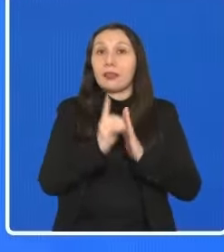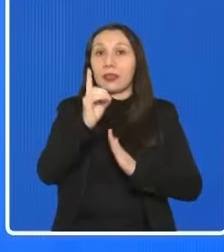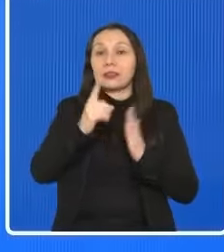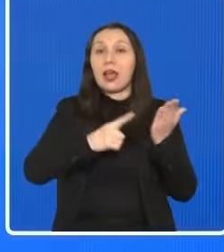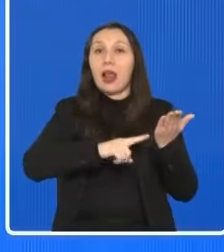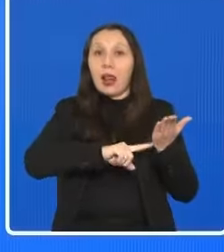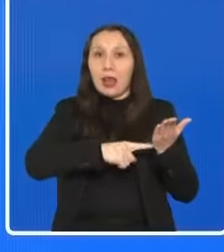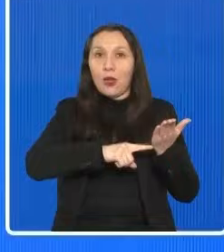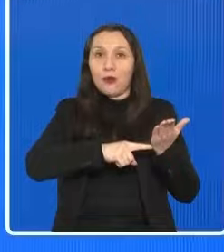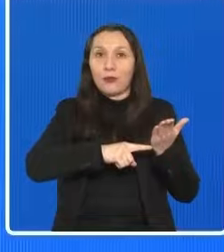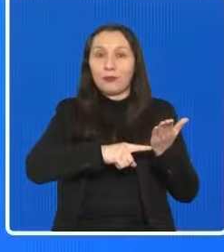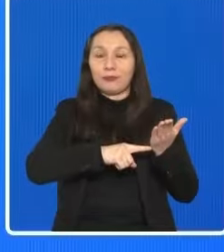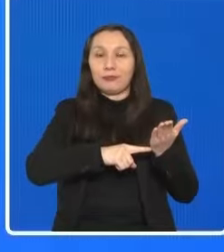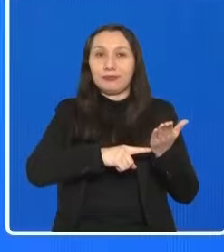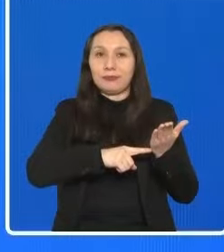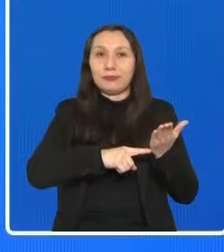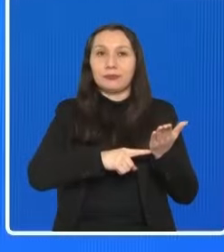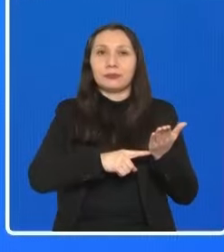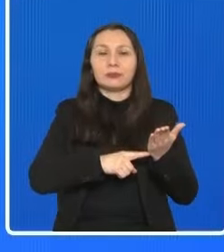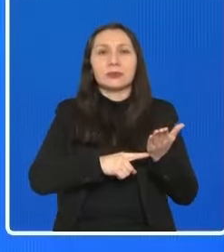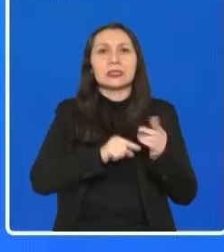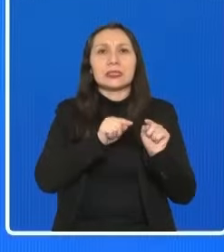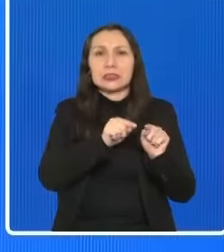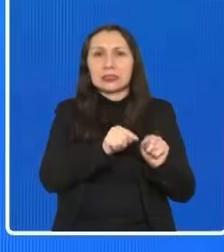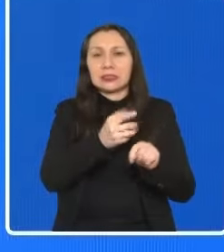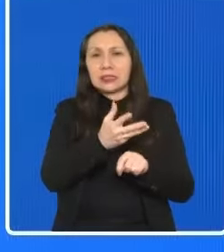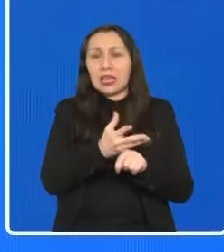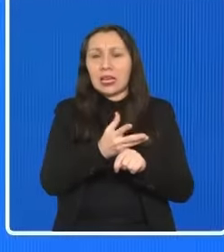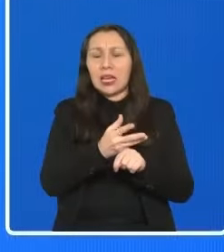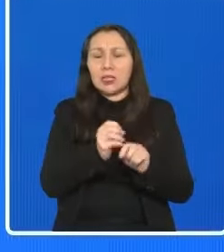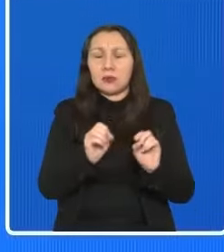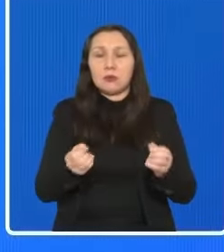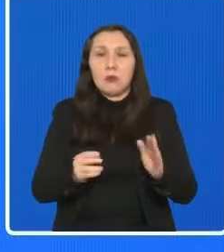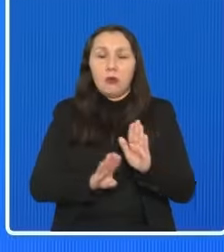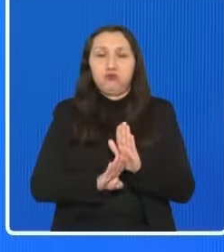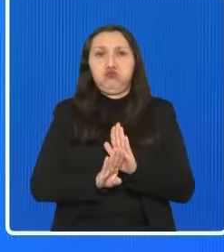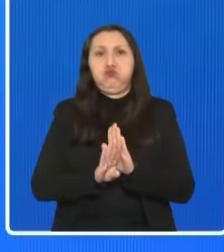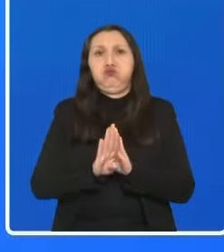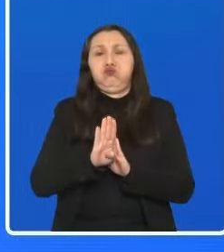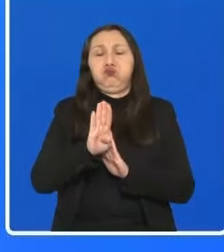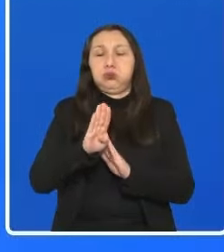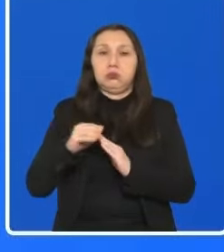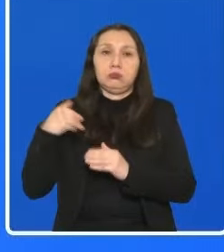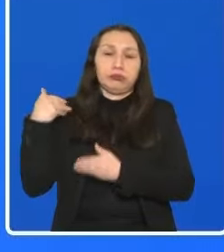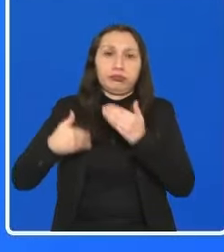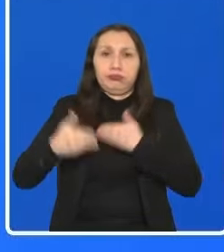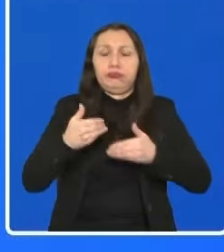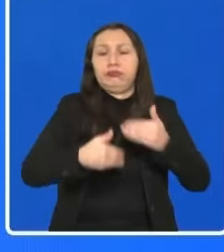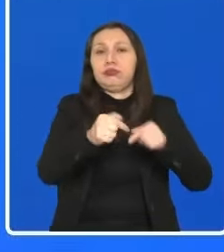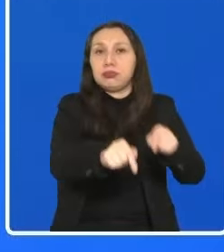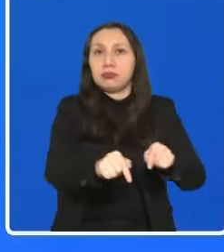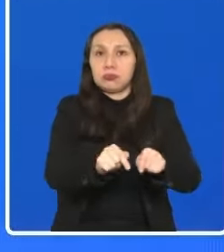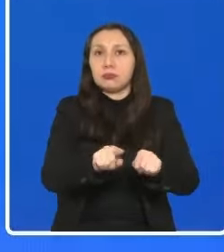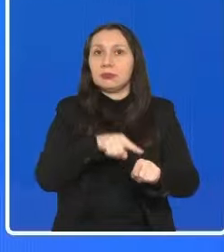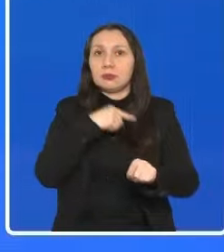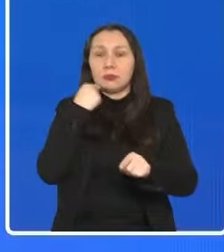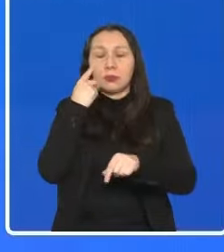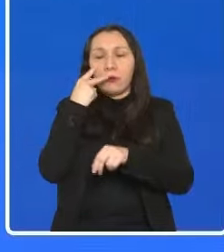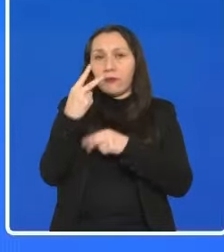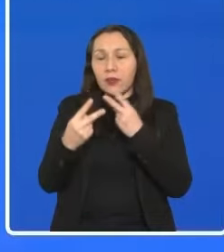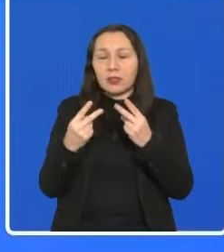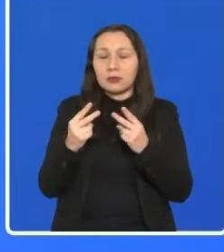de la tecnología ha sido tan exponencial en las últimas décadas que no alcanzamos a